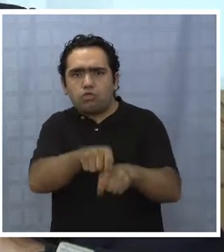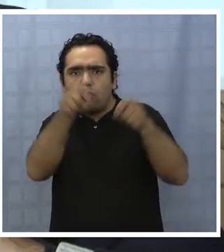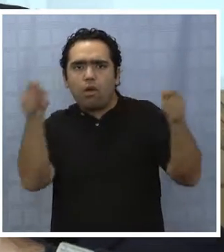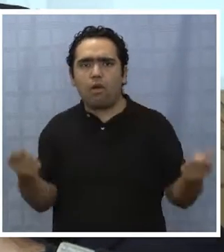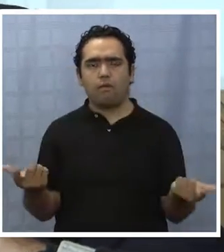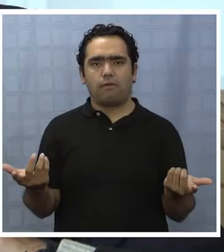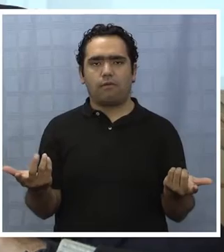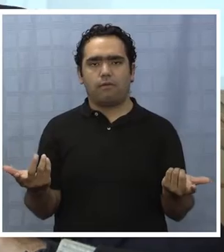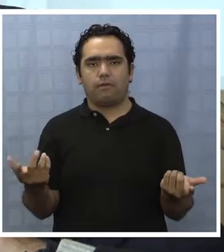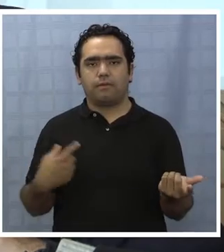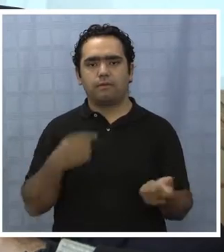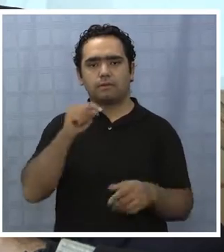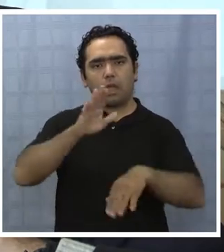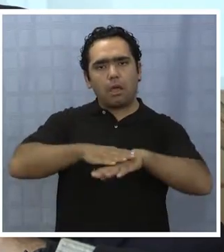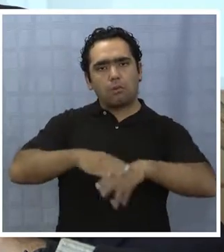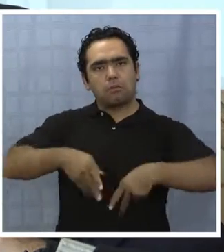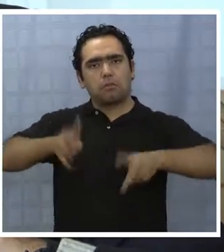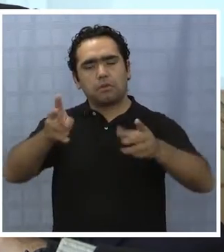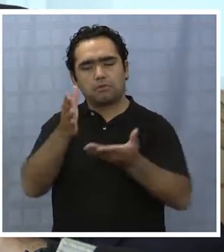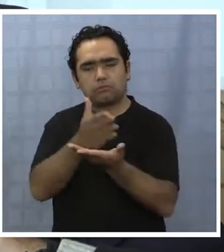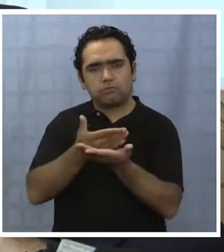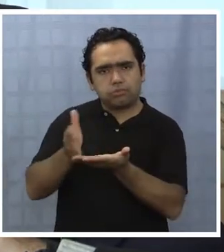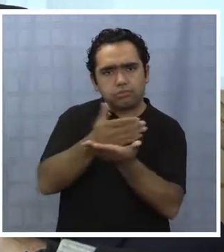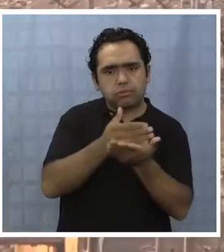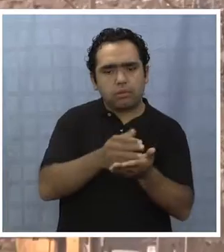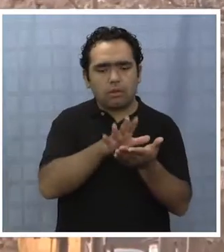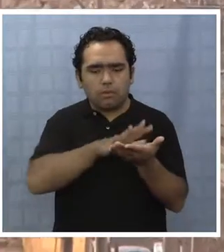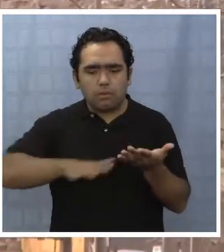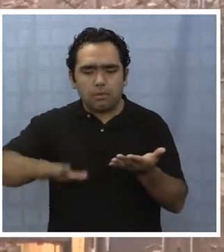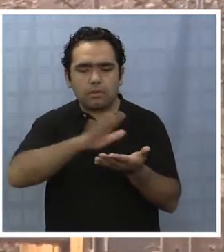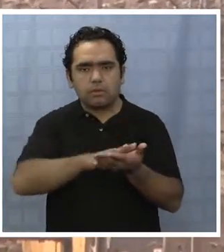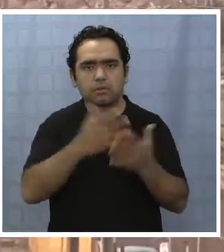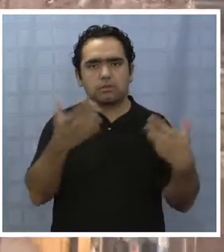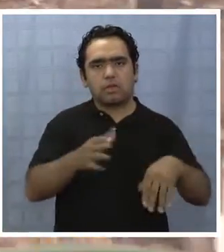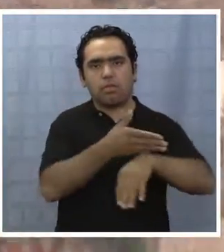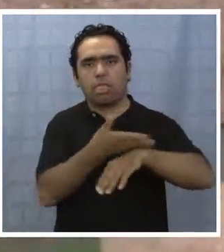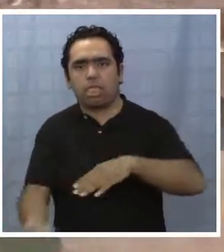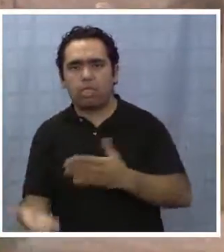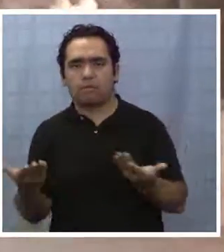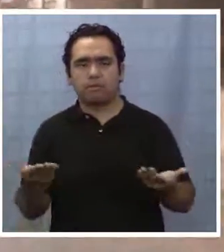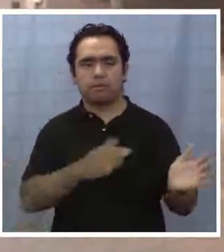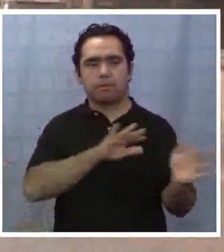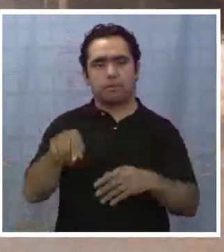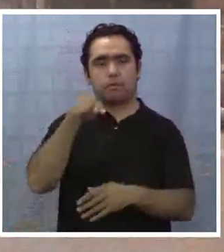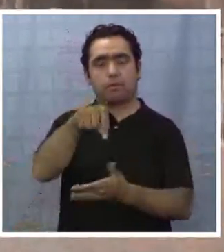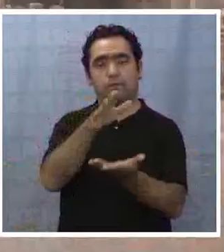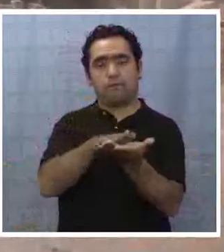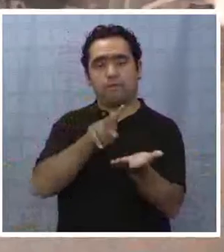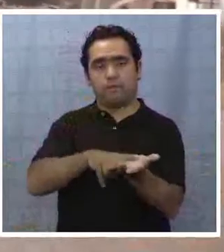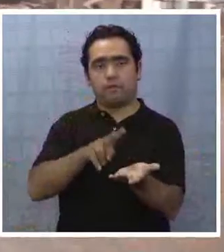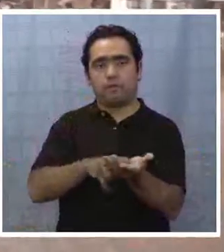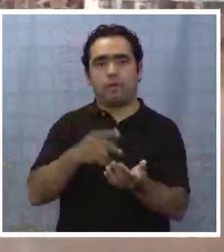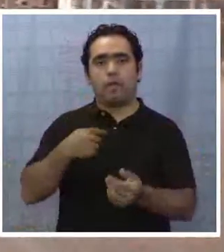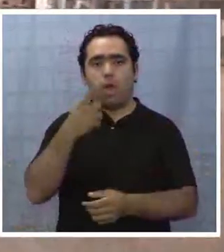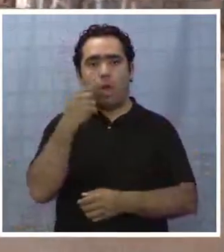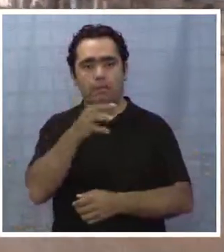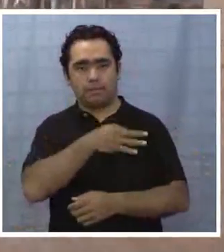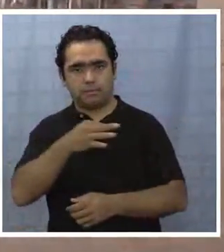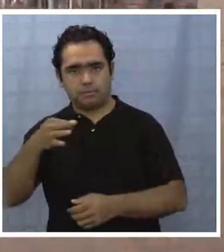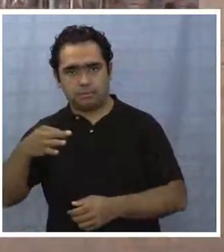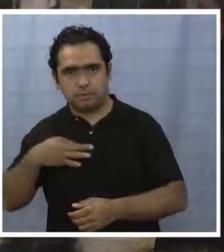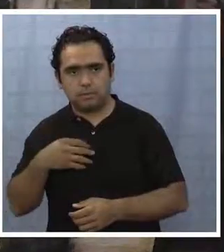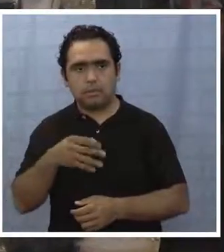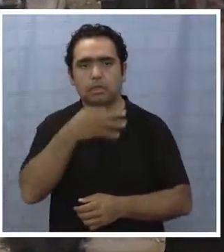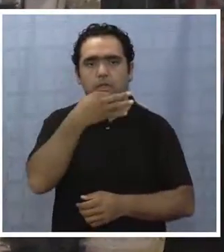cuando sale la actualización del plano regulador ya aparece obsoleta. Ante esta realidad, el Secretario de Estado señaló que la nueva Política